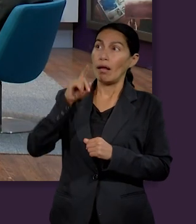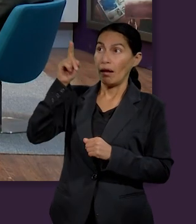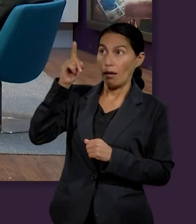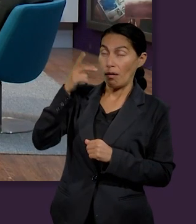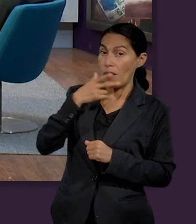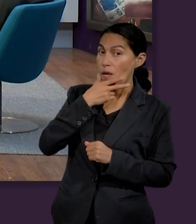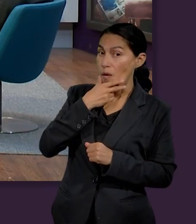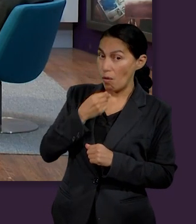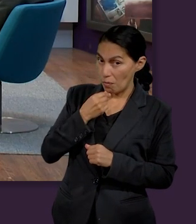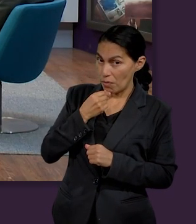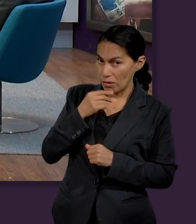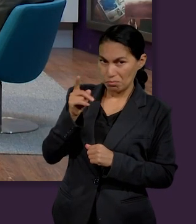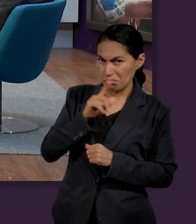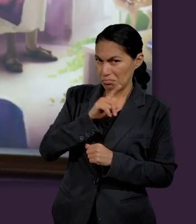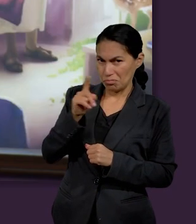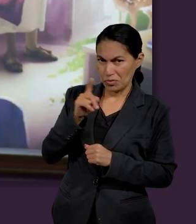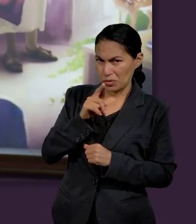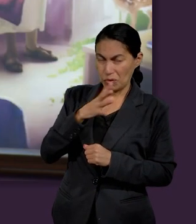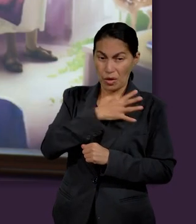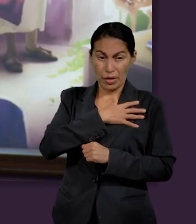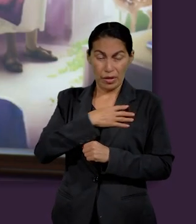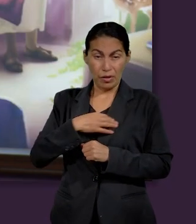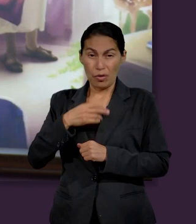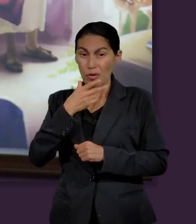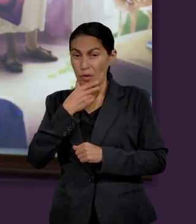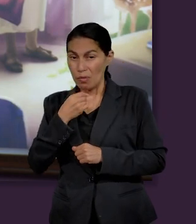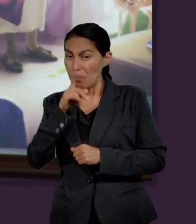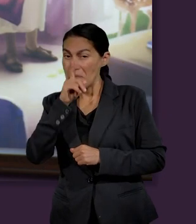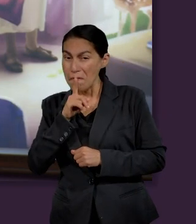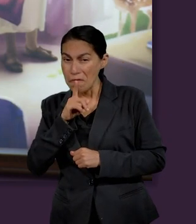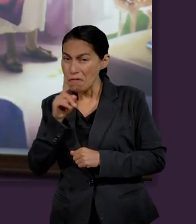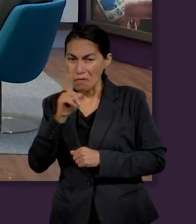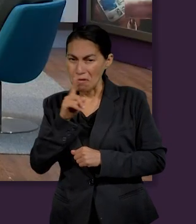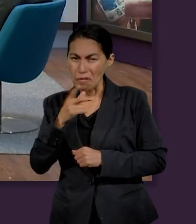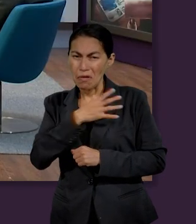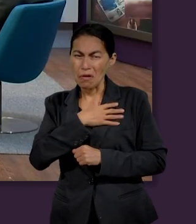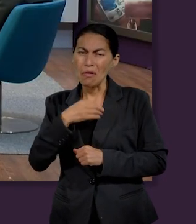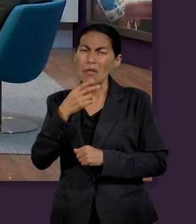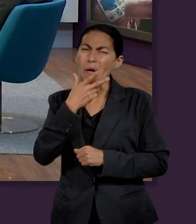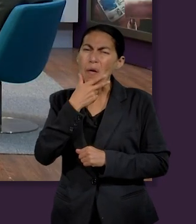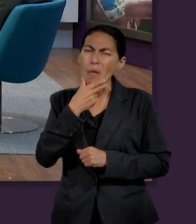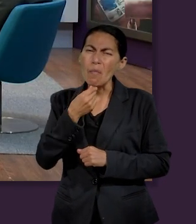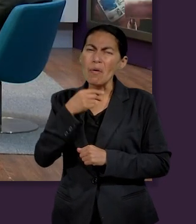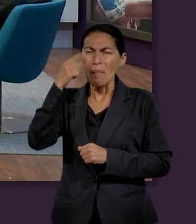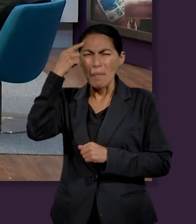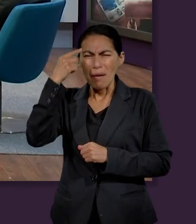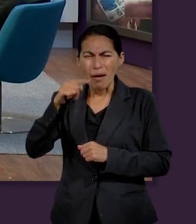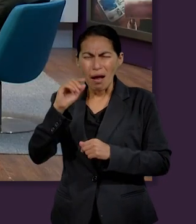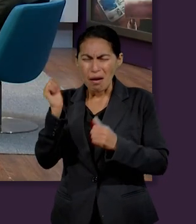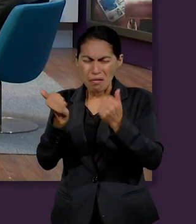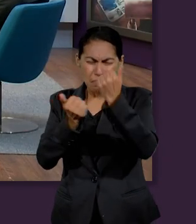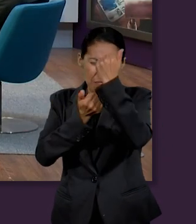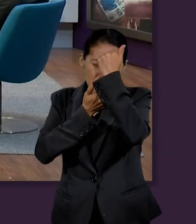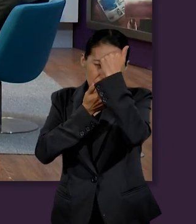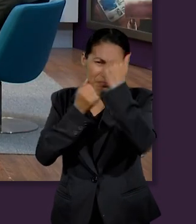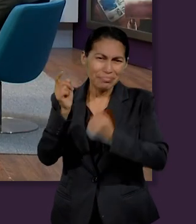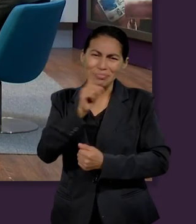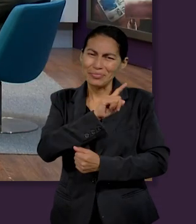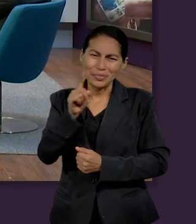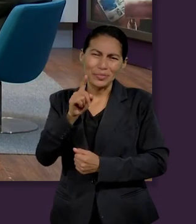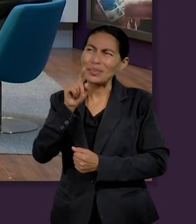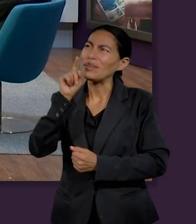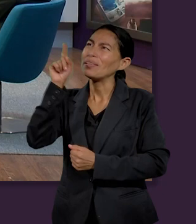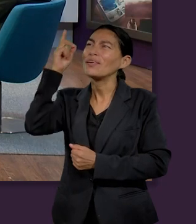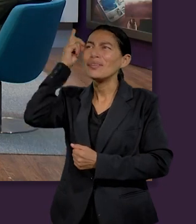no es hombre para que mienta ni hijo de hombre para que se arrepienta por lo cual él va a cumplir a su modo